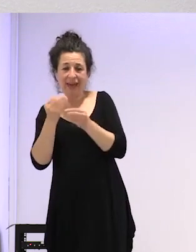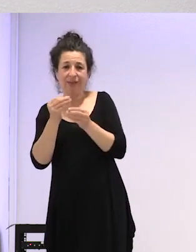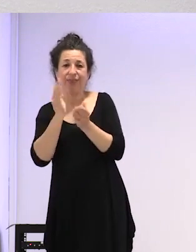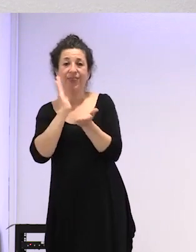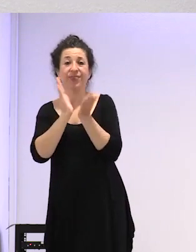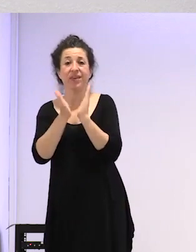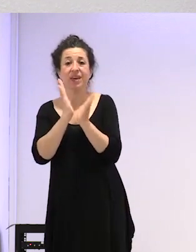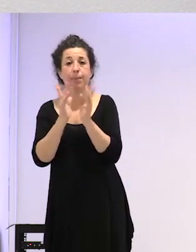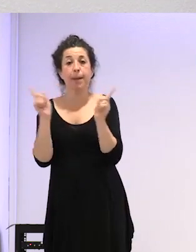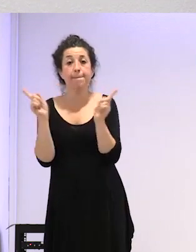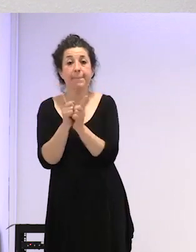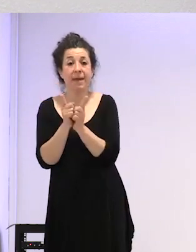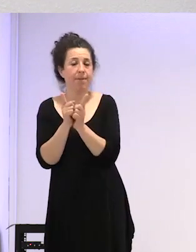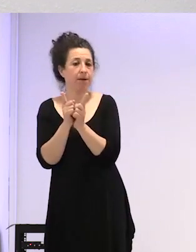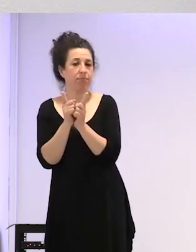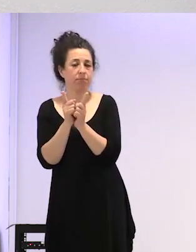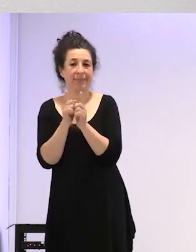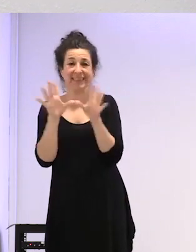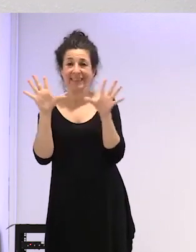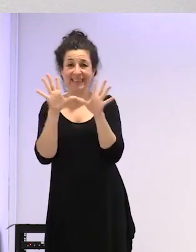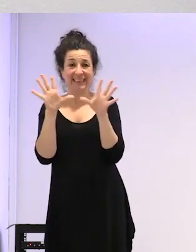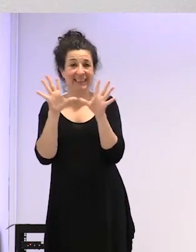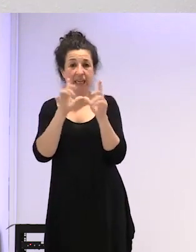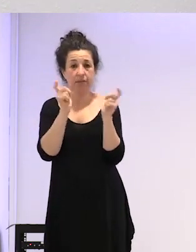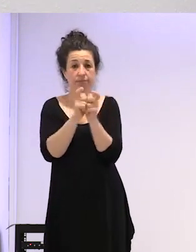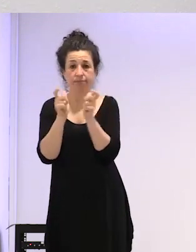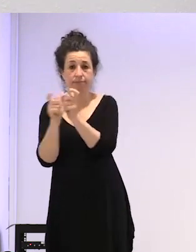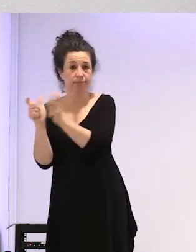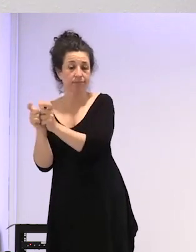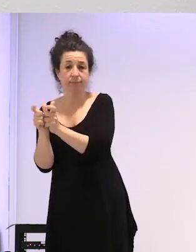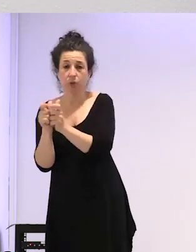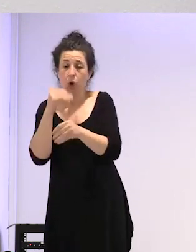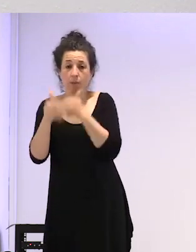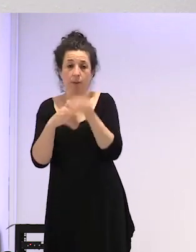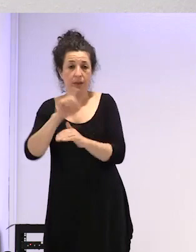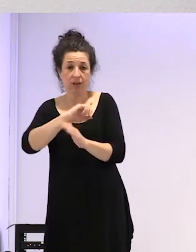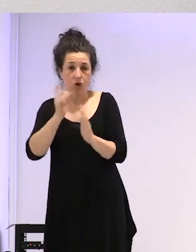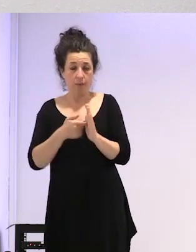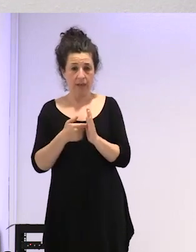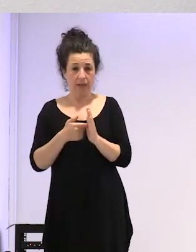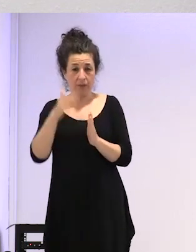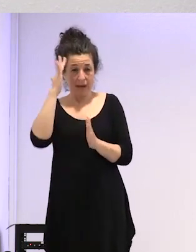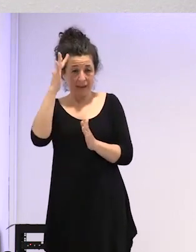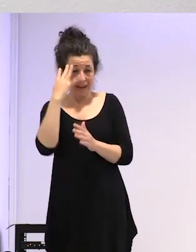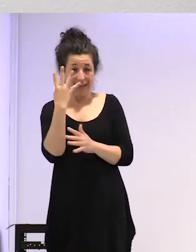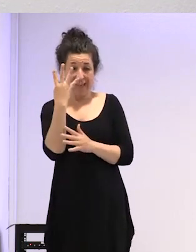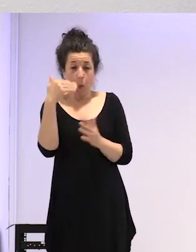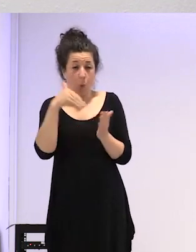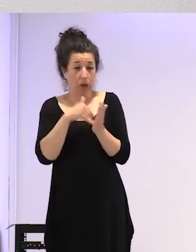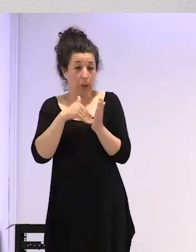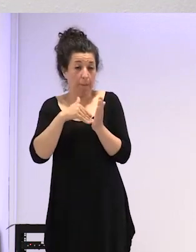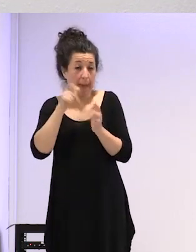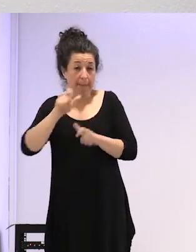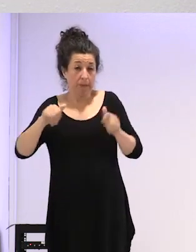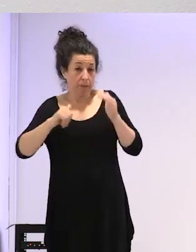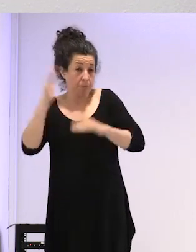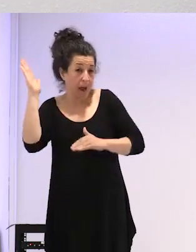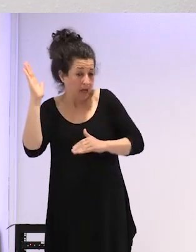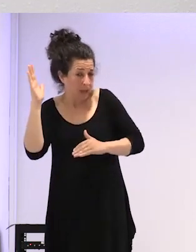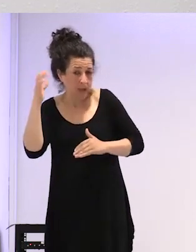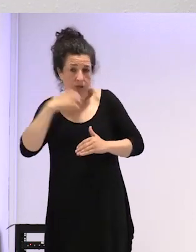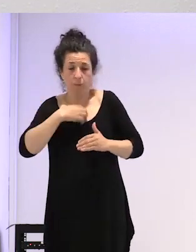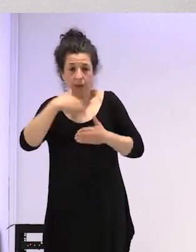¿vale? diez sesiones en todo su proceso porque cuatro mil y algo personas que atendemos no podríamos darles